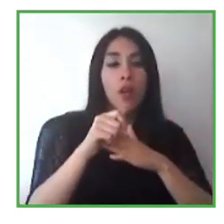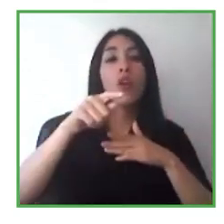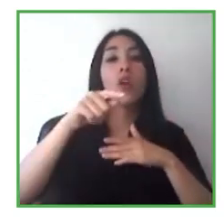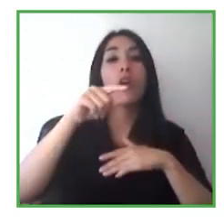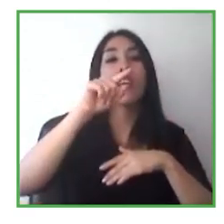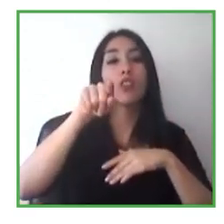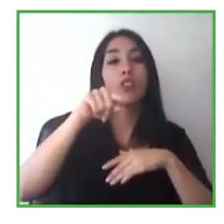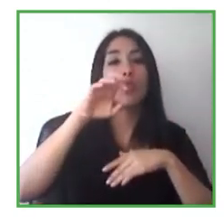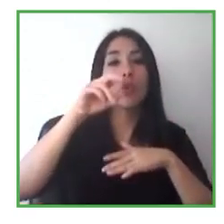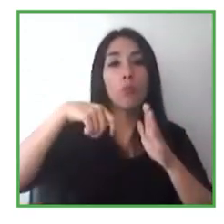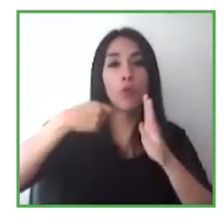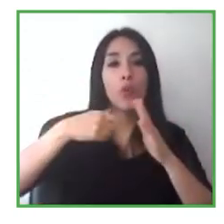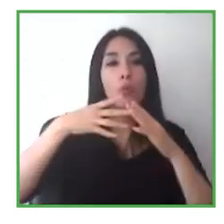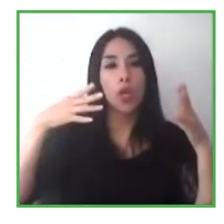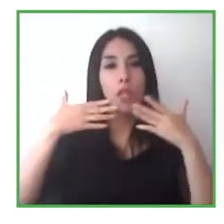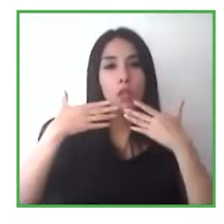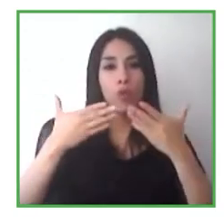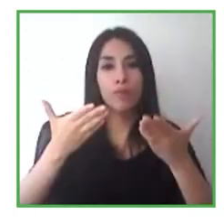Gracias. Gracias.